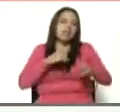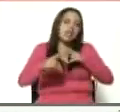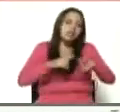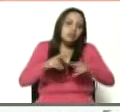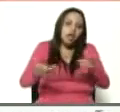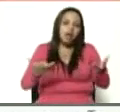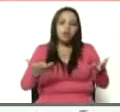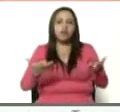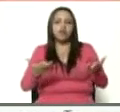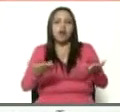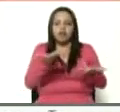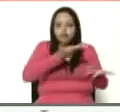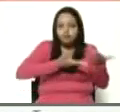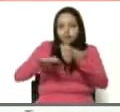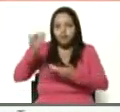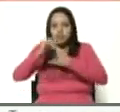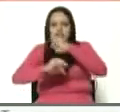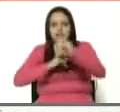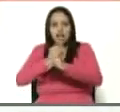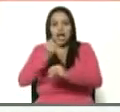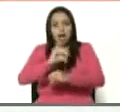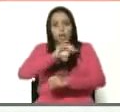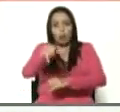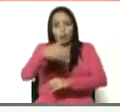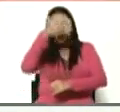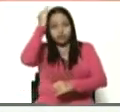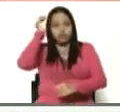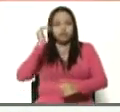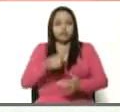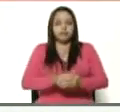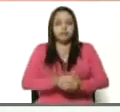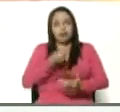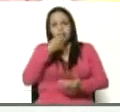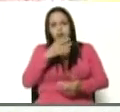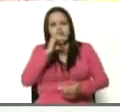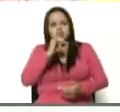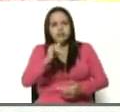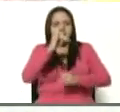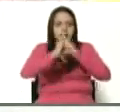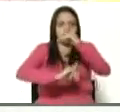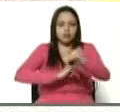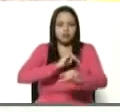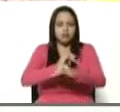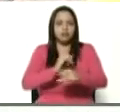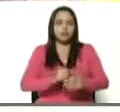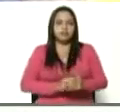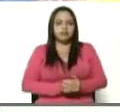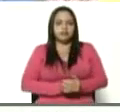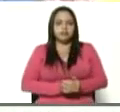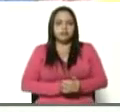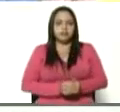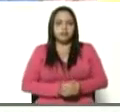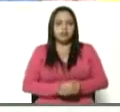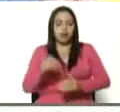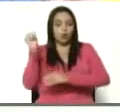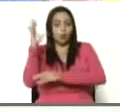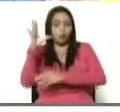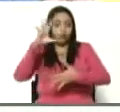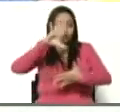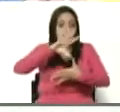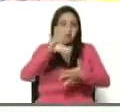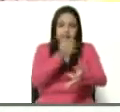que tiene Jorge Rodríguez. Bueno, buenas noticias internacionales. Cumbre Iberoamericana.